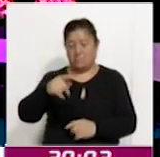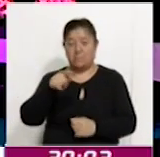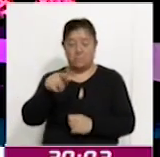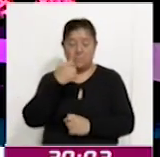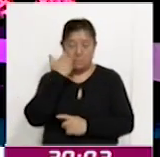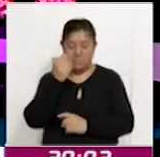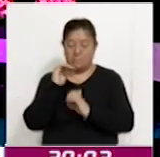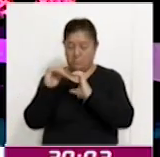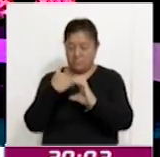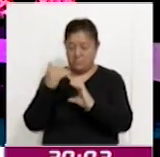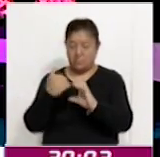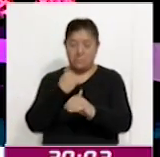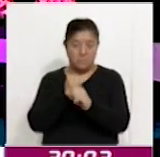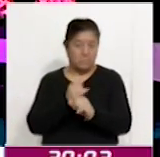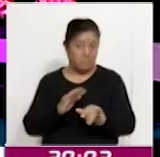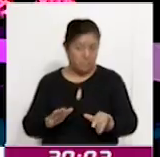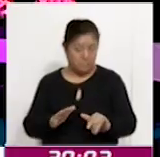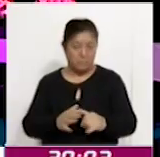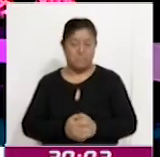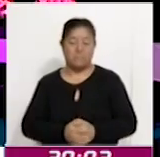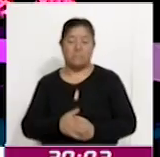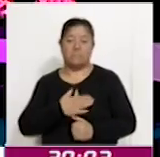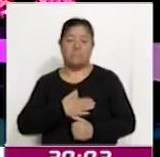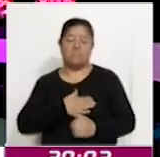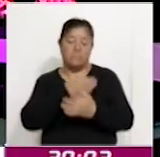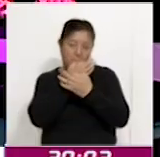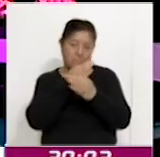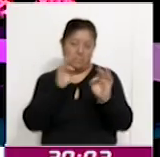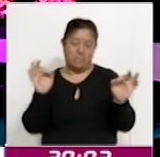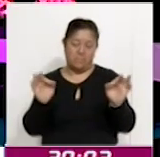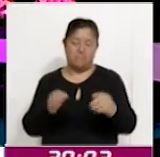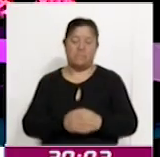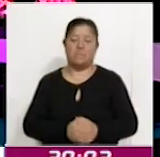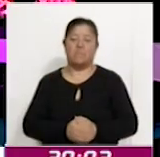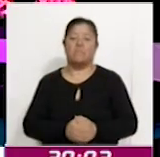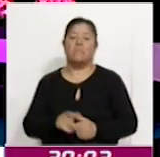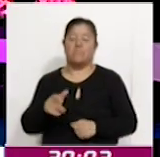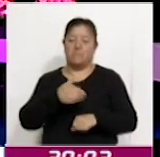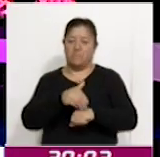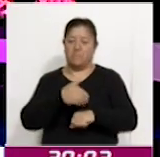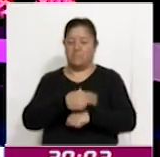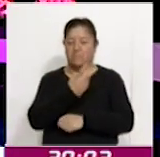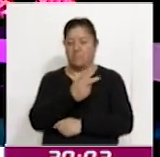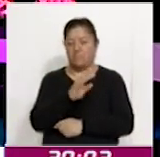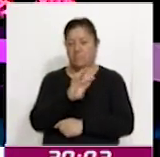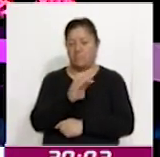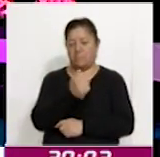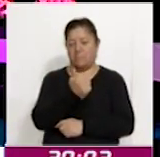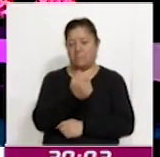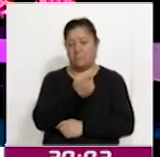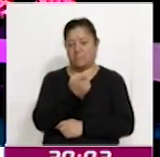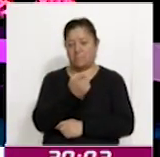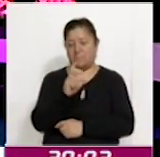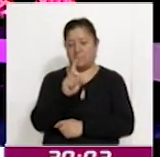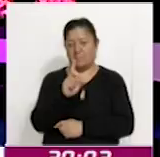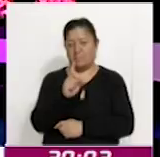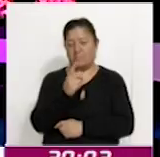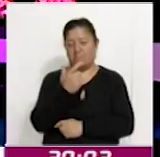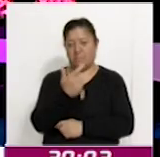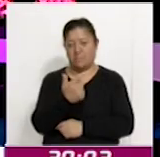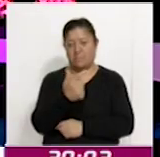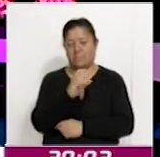la situación para que le demos difusión. También recuerde que ponemos a su disposición el 246-137